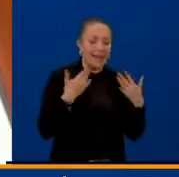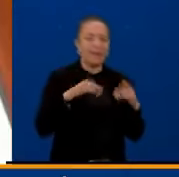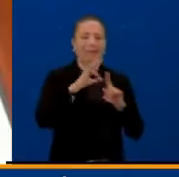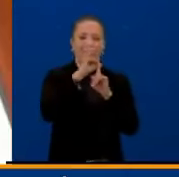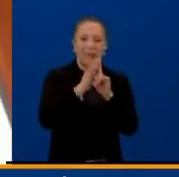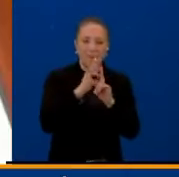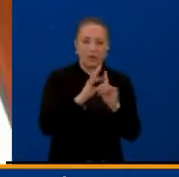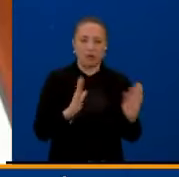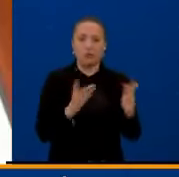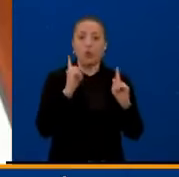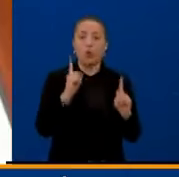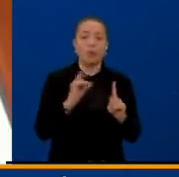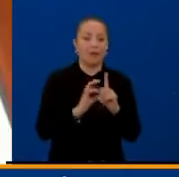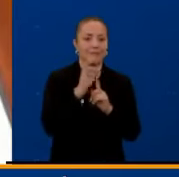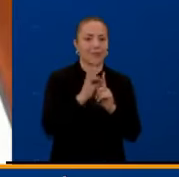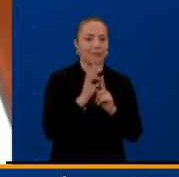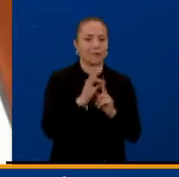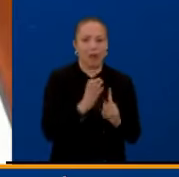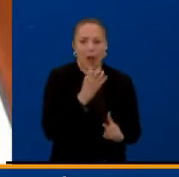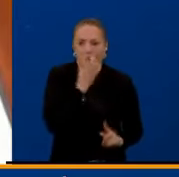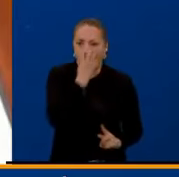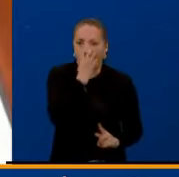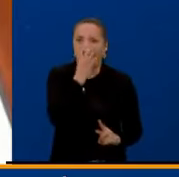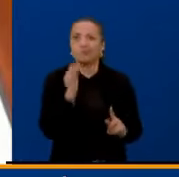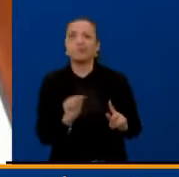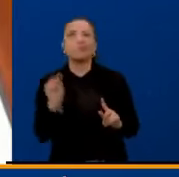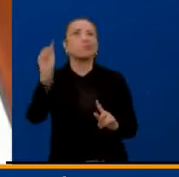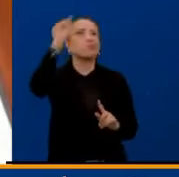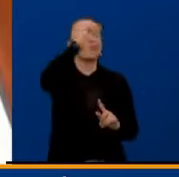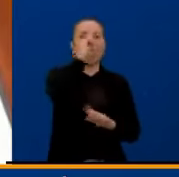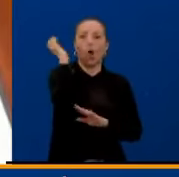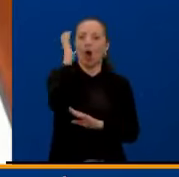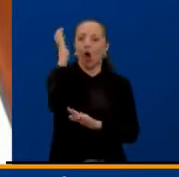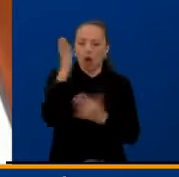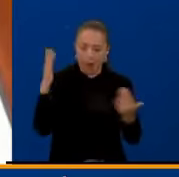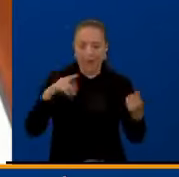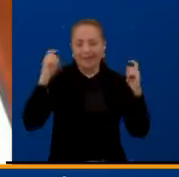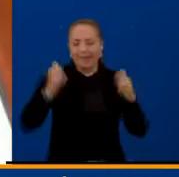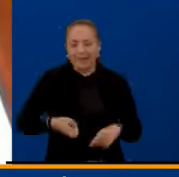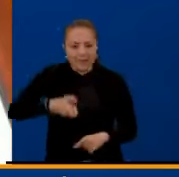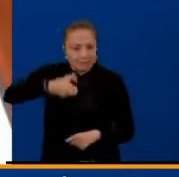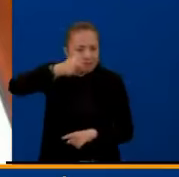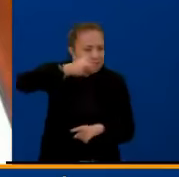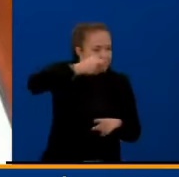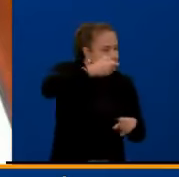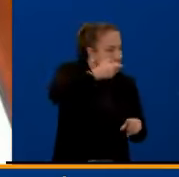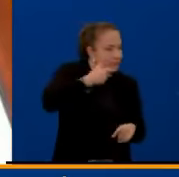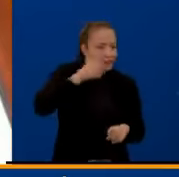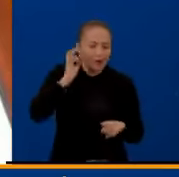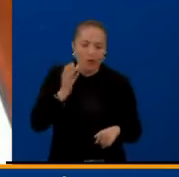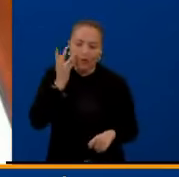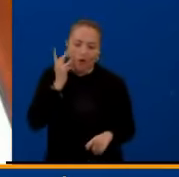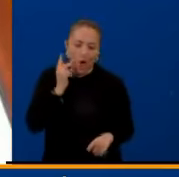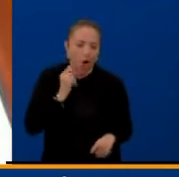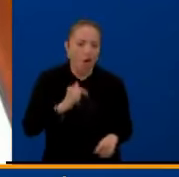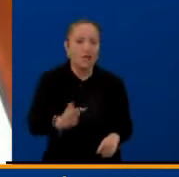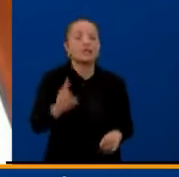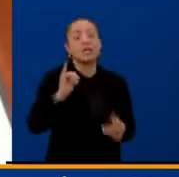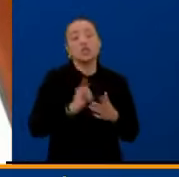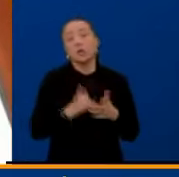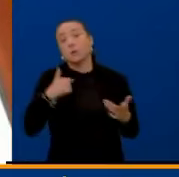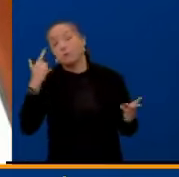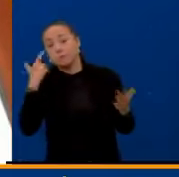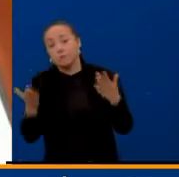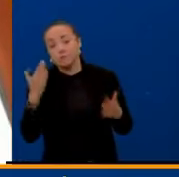temperaturas muy elevadas en diferentes sitios del país, así que vamos a tener que hacer monitoreo muy, muy cotidianamente y yo esperaría que en el